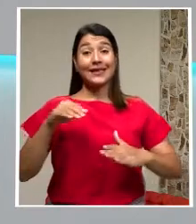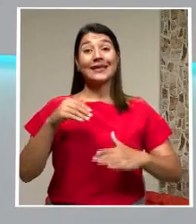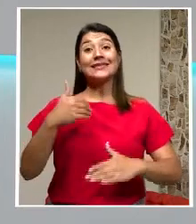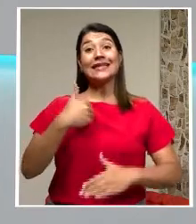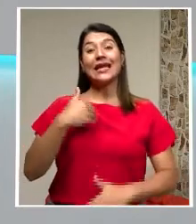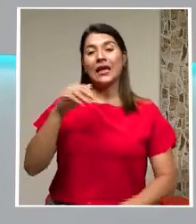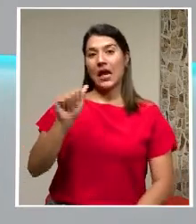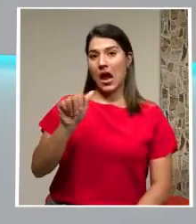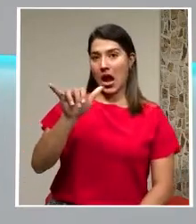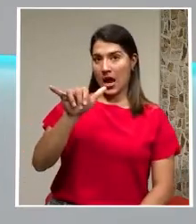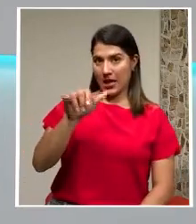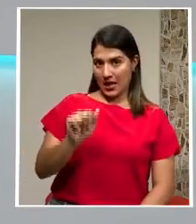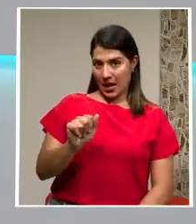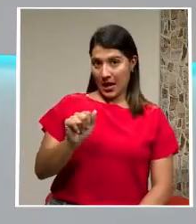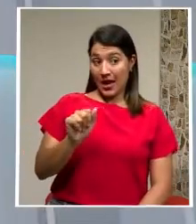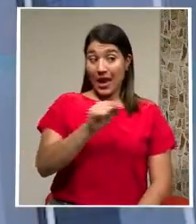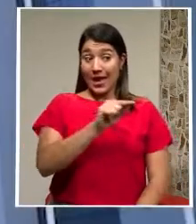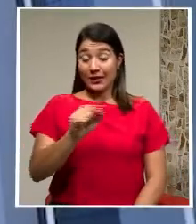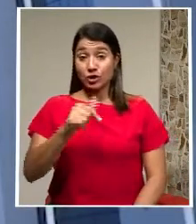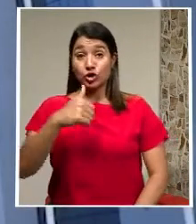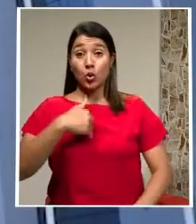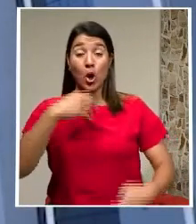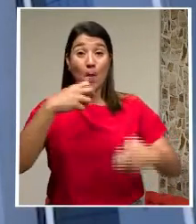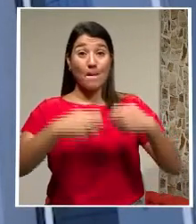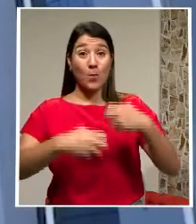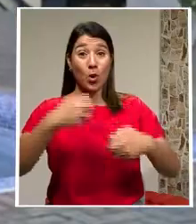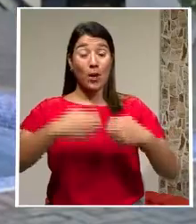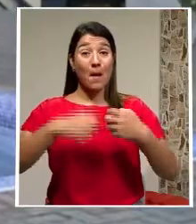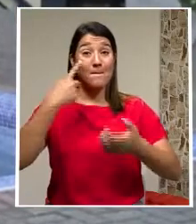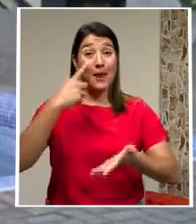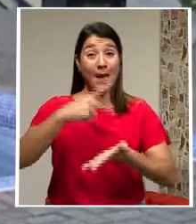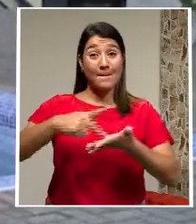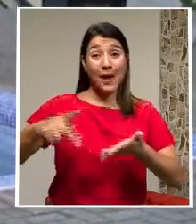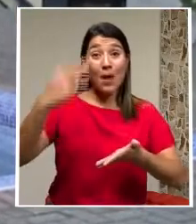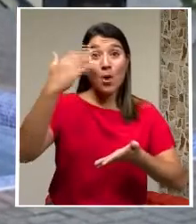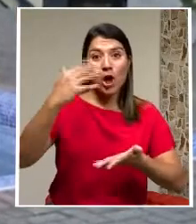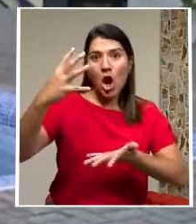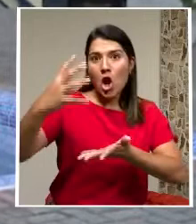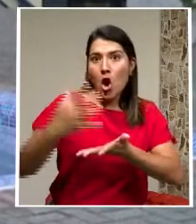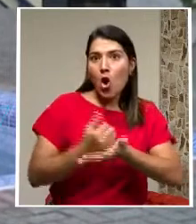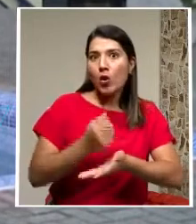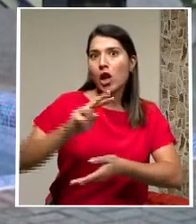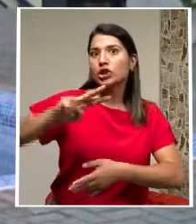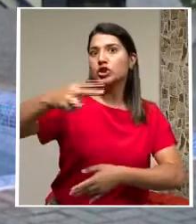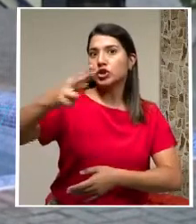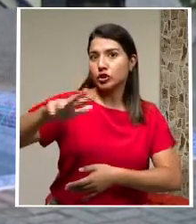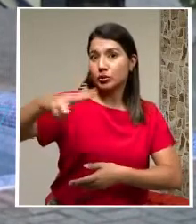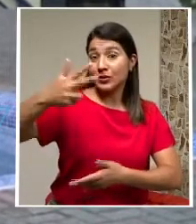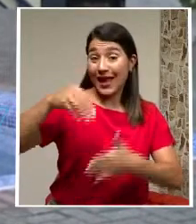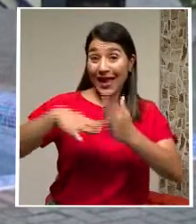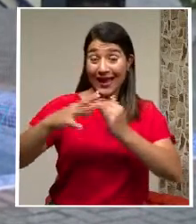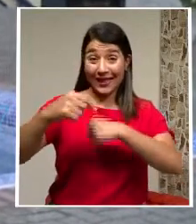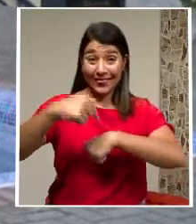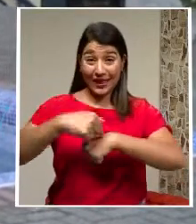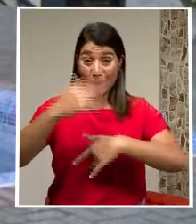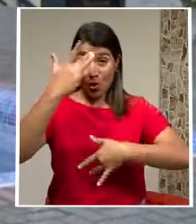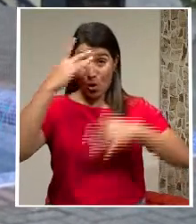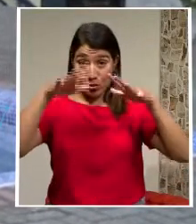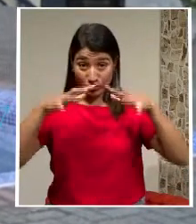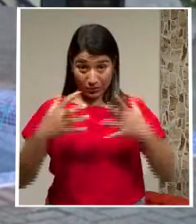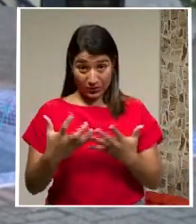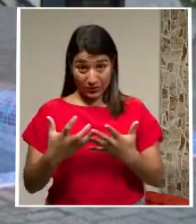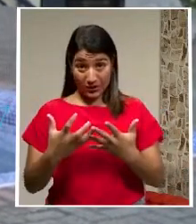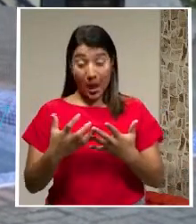alcantarillados Que han tenido problemas En su facturación Por cobros elevados Durante la pandemia Podrán pagar El mismo